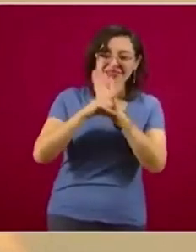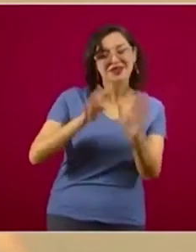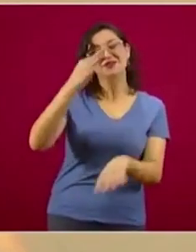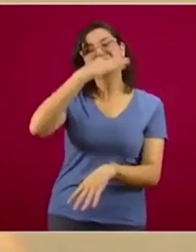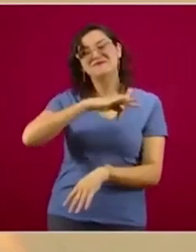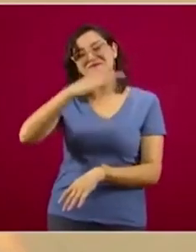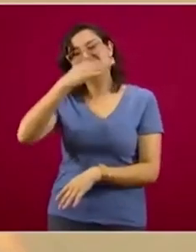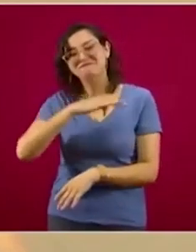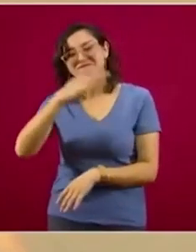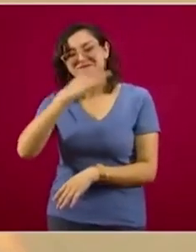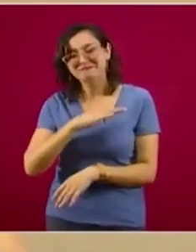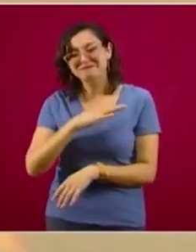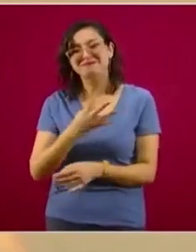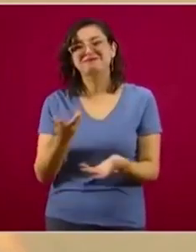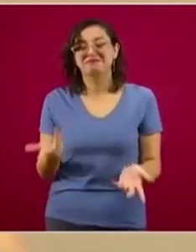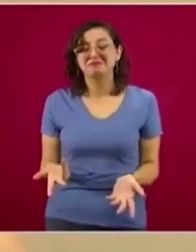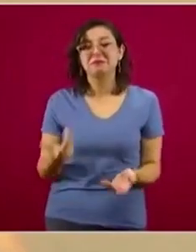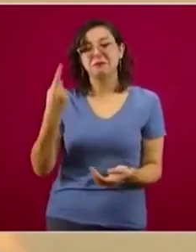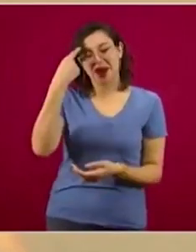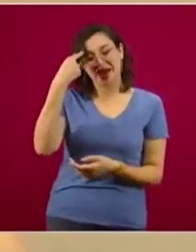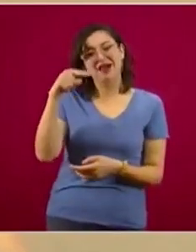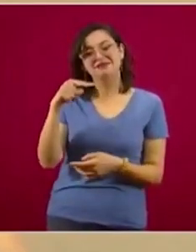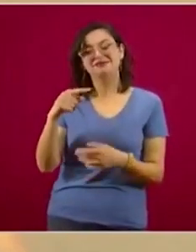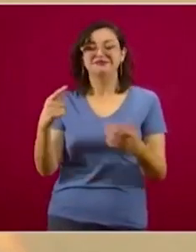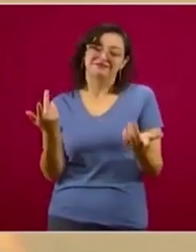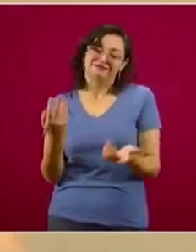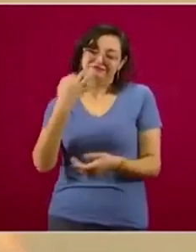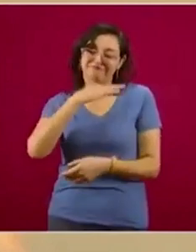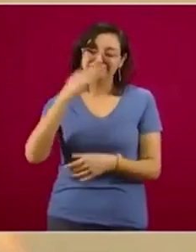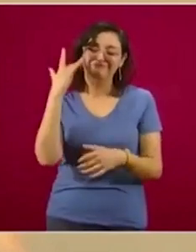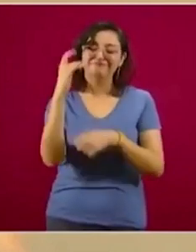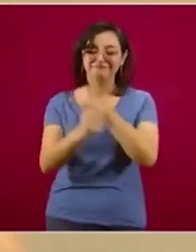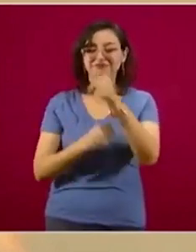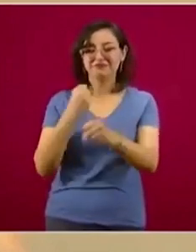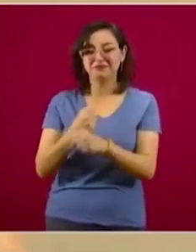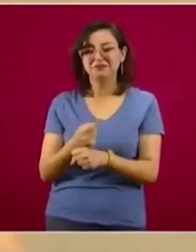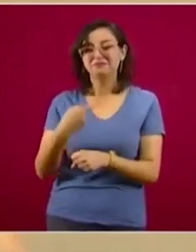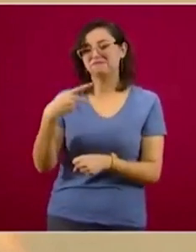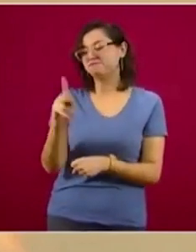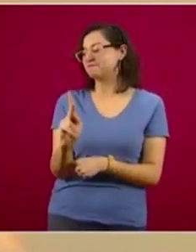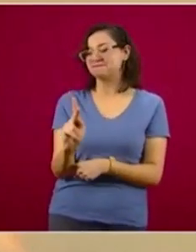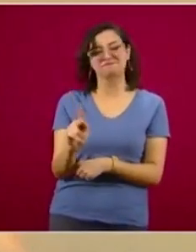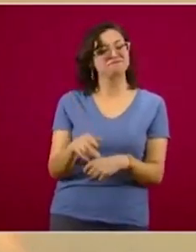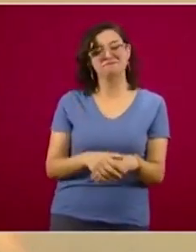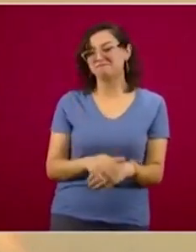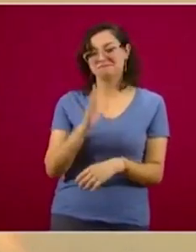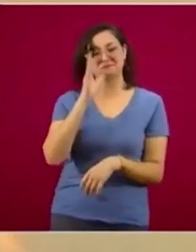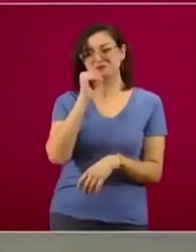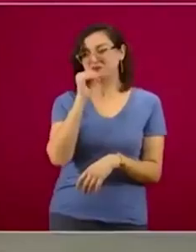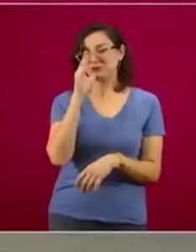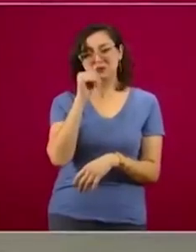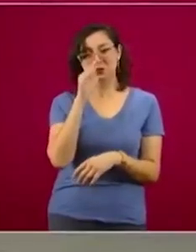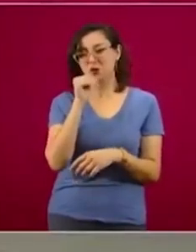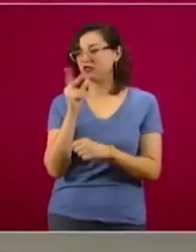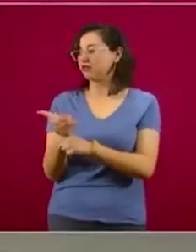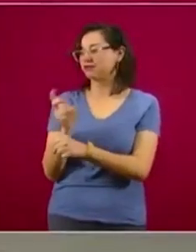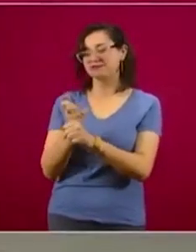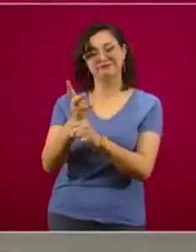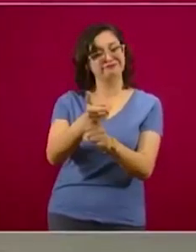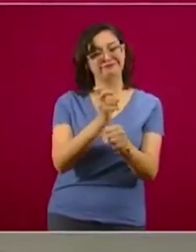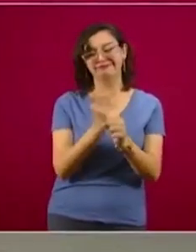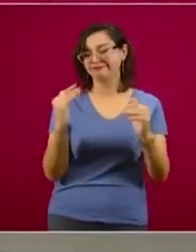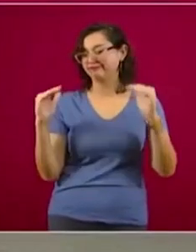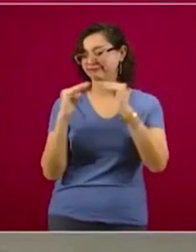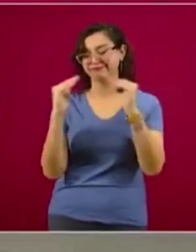por lo menos que no os pase desapercibido tu cumpleaños. Pero definitivamente no se va a poder que la tengas invitando a tus